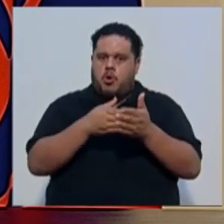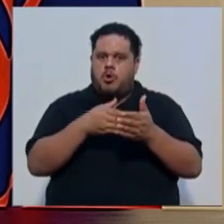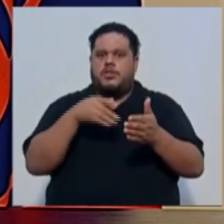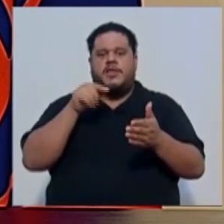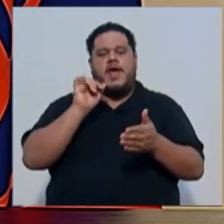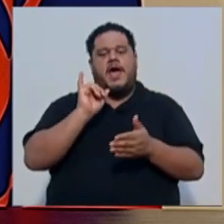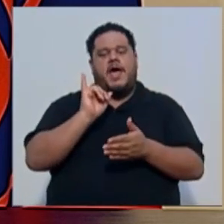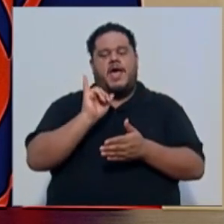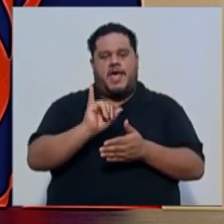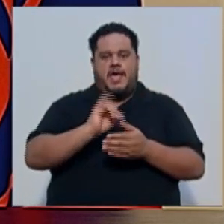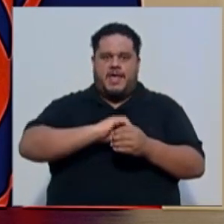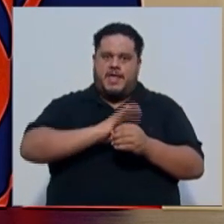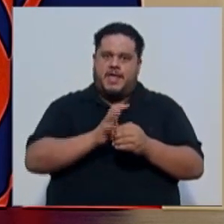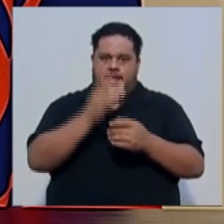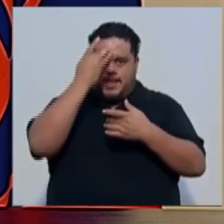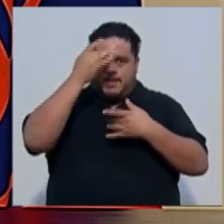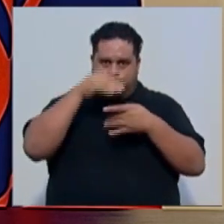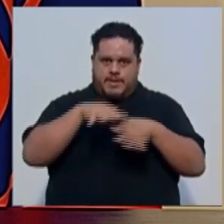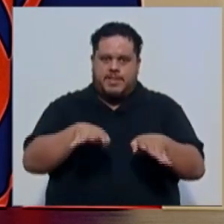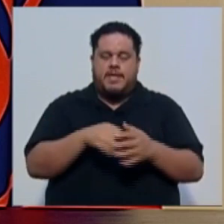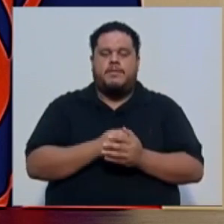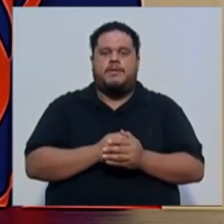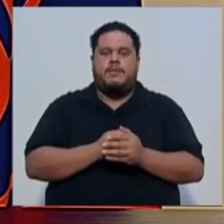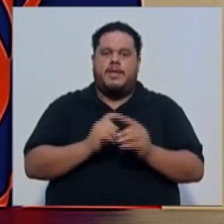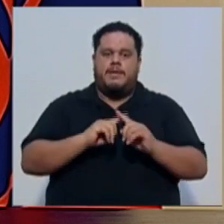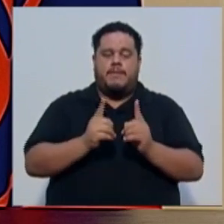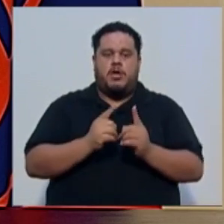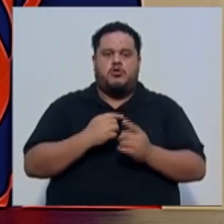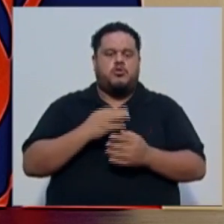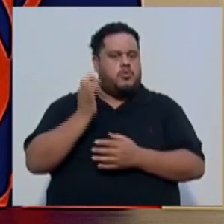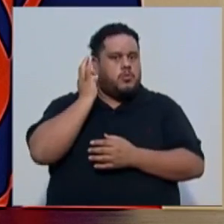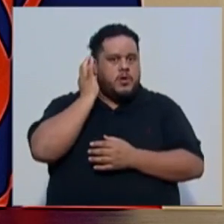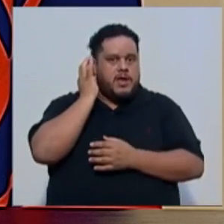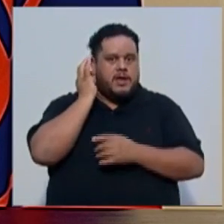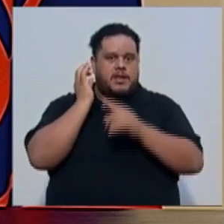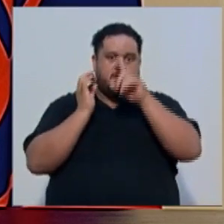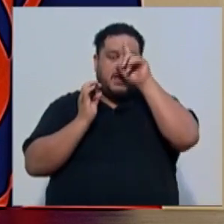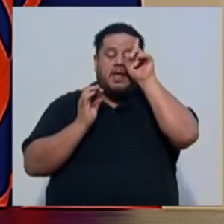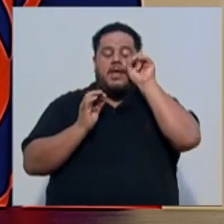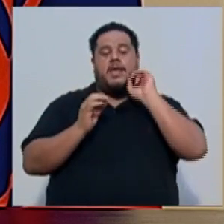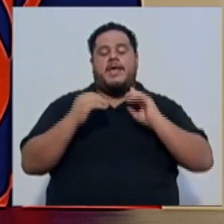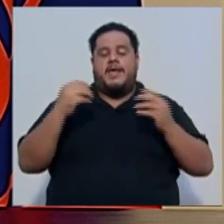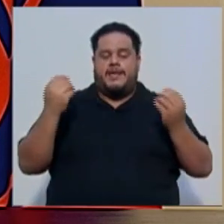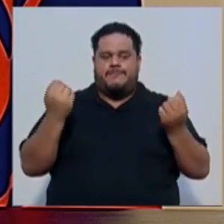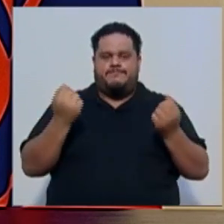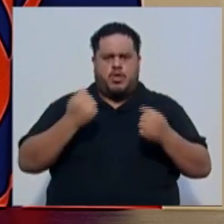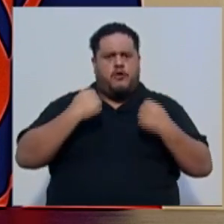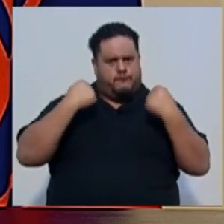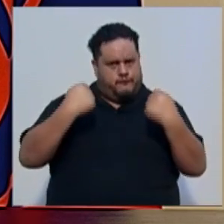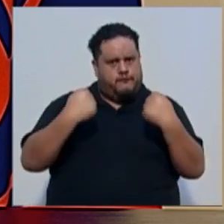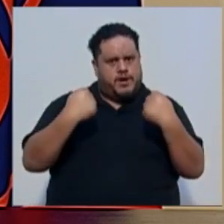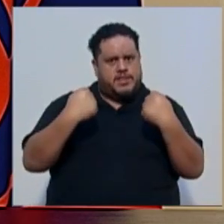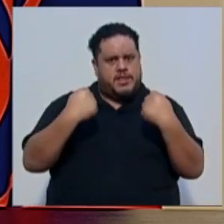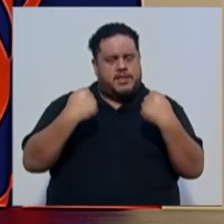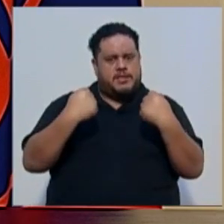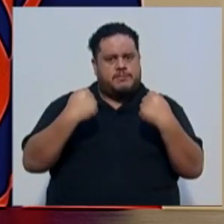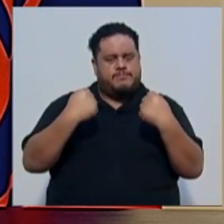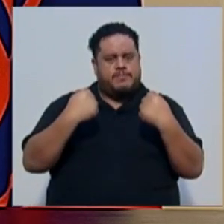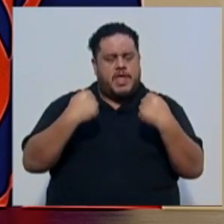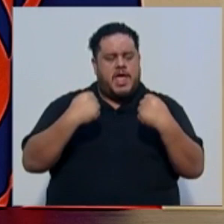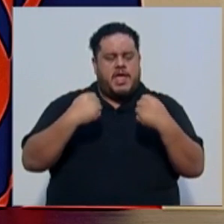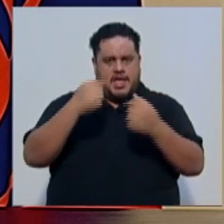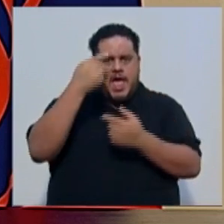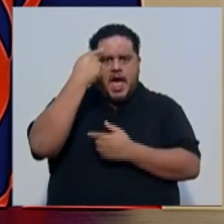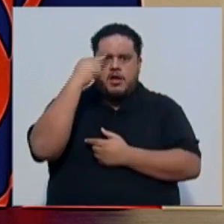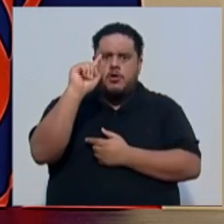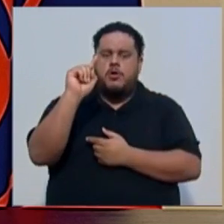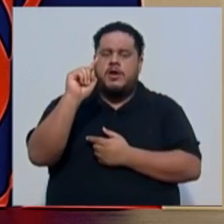pero quiero decirles que son mujeres sumamente guerreras, mujeres fuertes que han